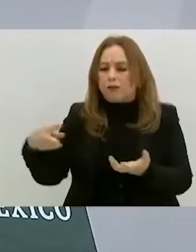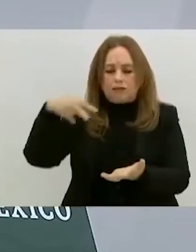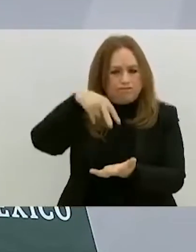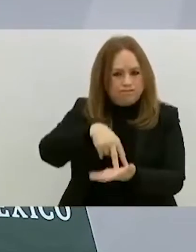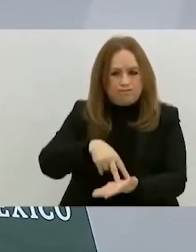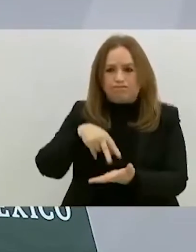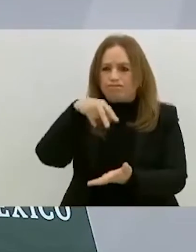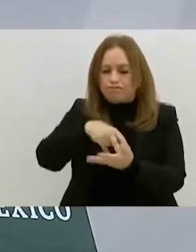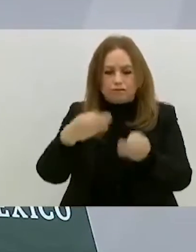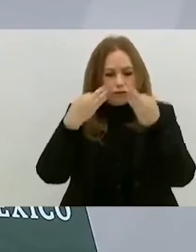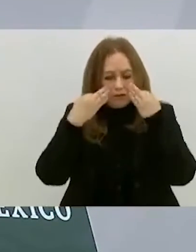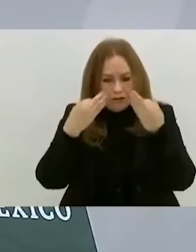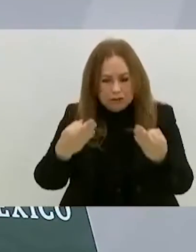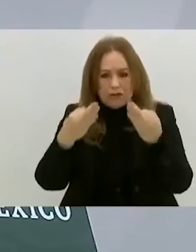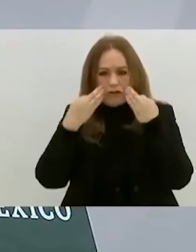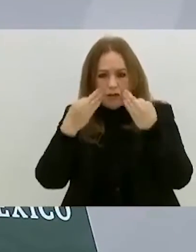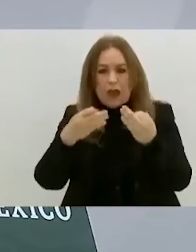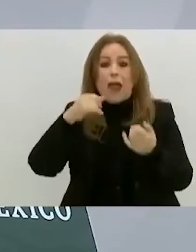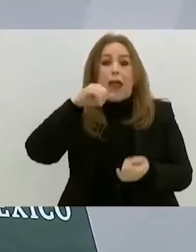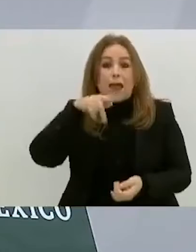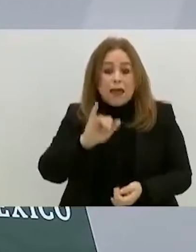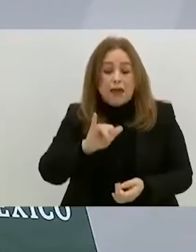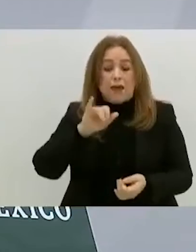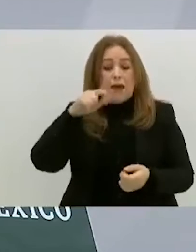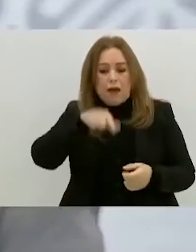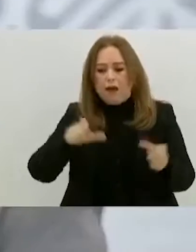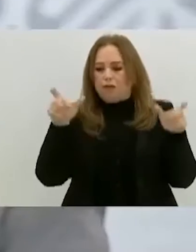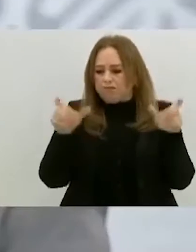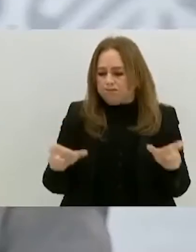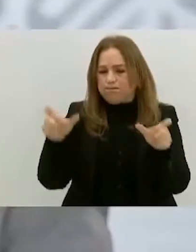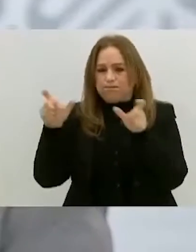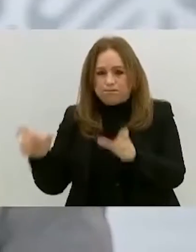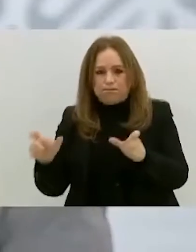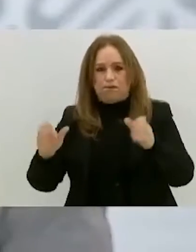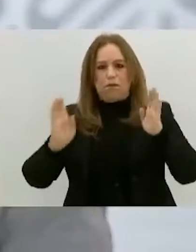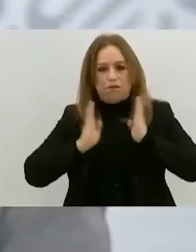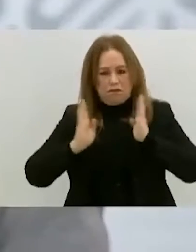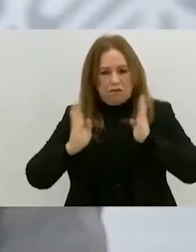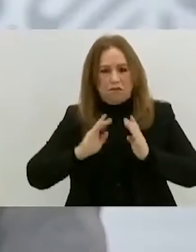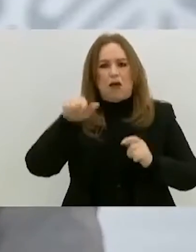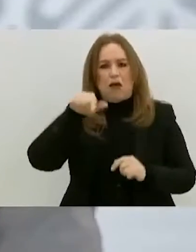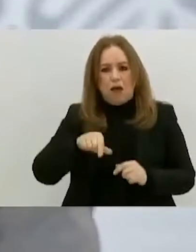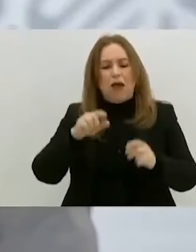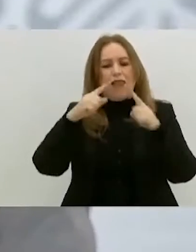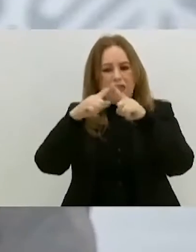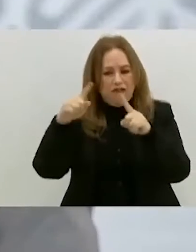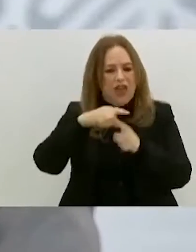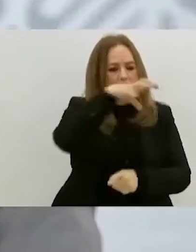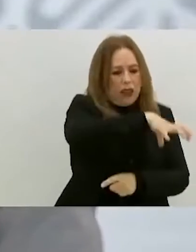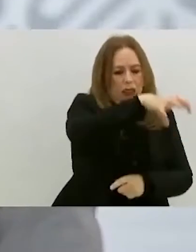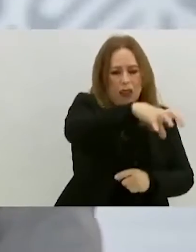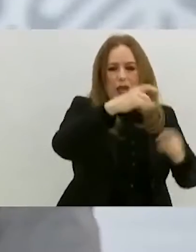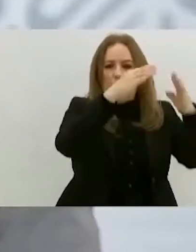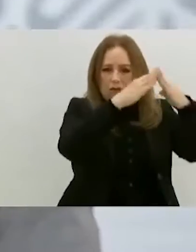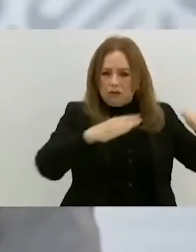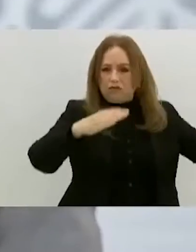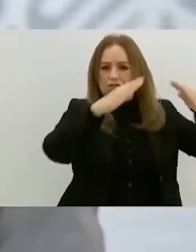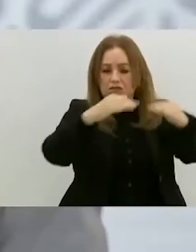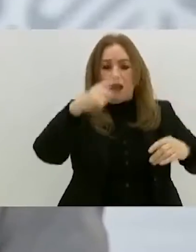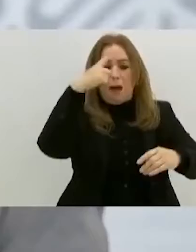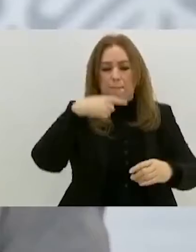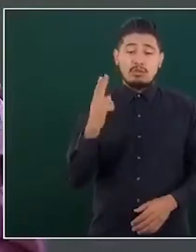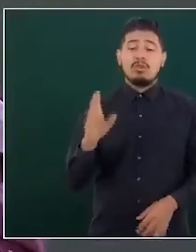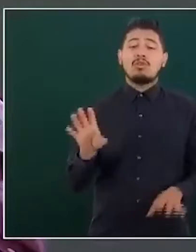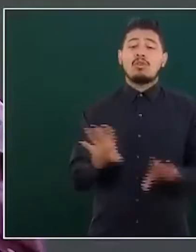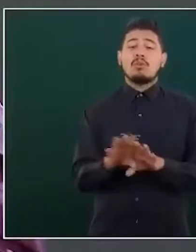cuando se reportaron 3.074. Al referirse a los feminicidios, la titular de la SSEPC, que en marzo este delito bajó 34